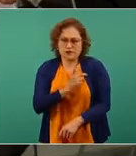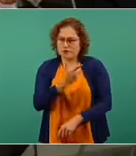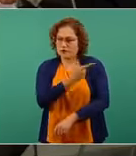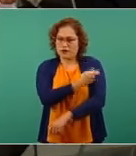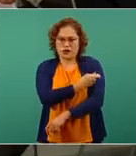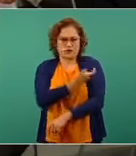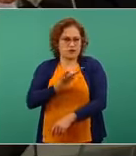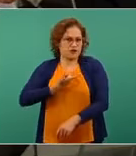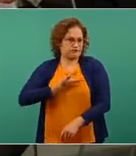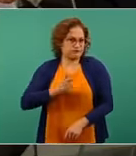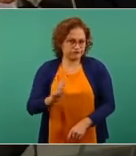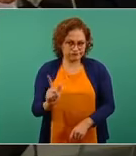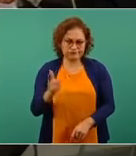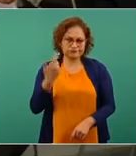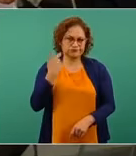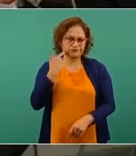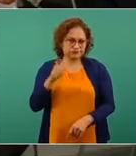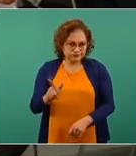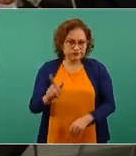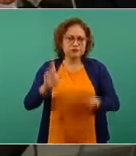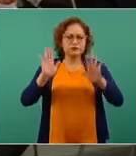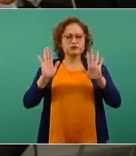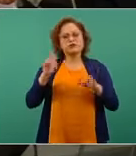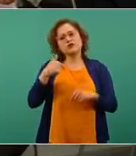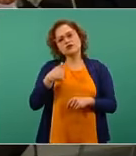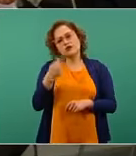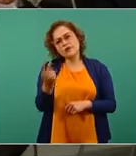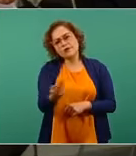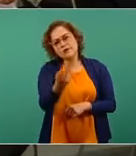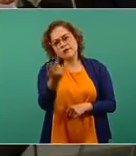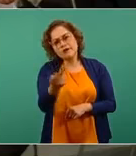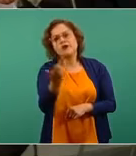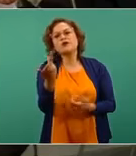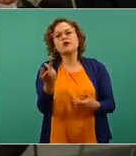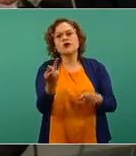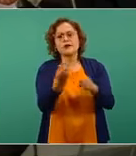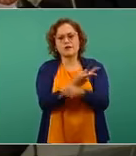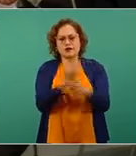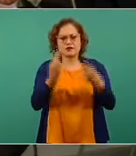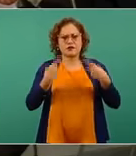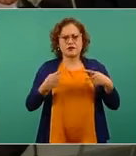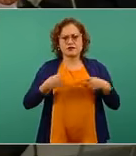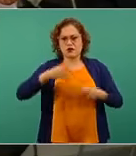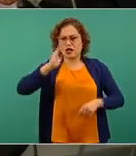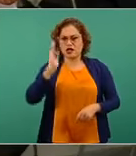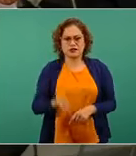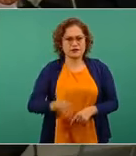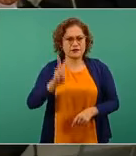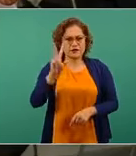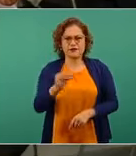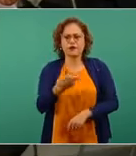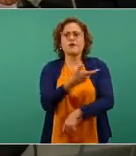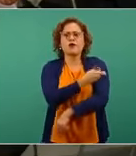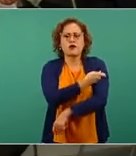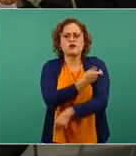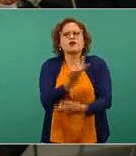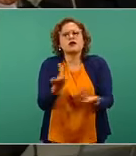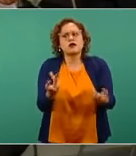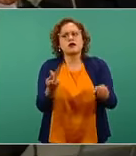¿Qué va a pasar si esta cifra de no vacunados se sigue elevando? ¿Esto puede poner en riesgo